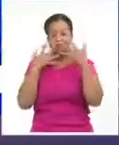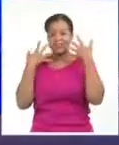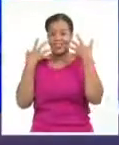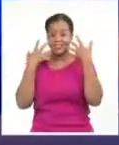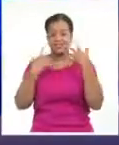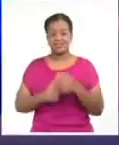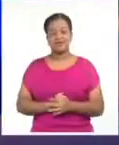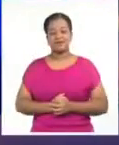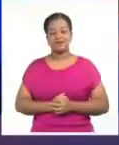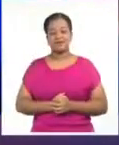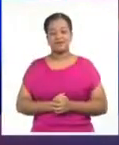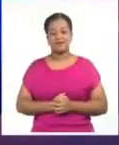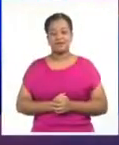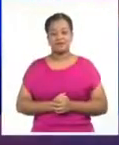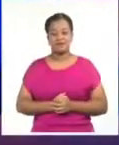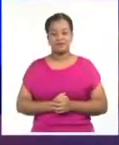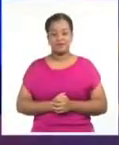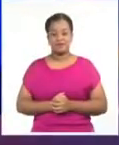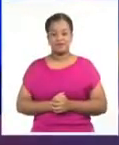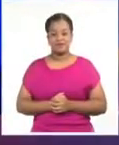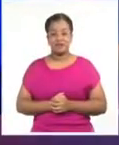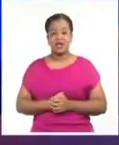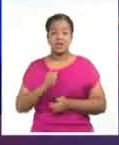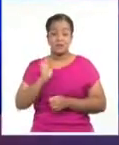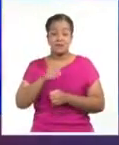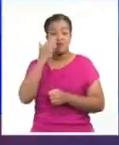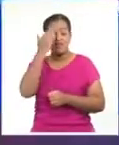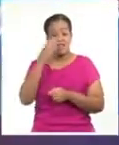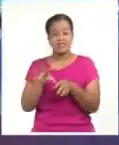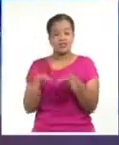que es de la única forma que se pueden conseguir muchos resultados.